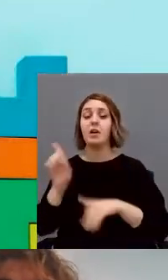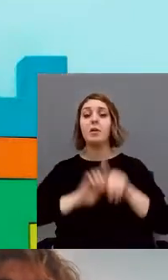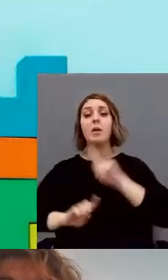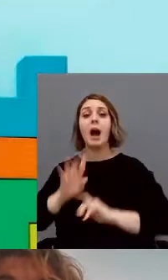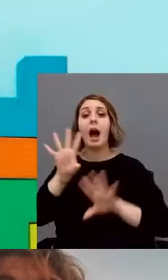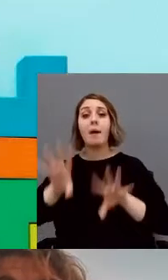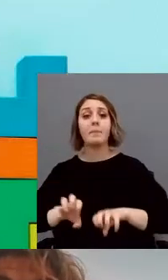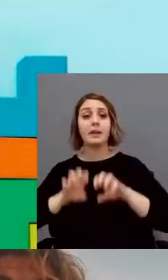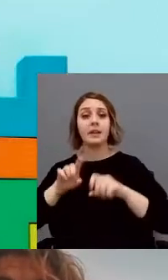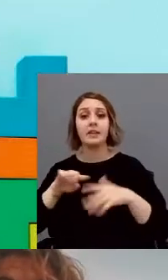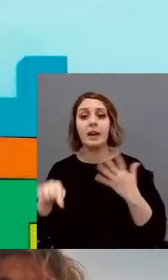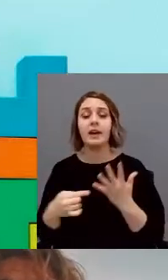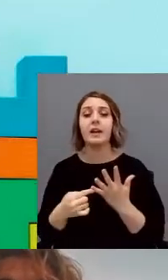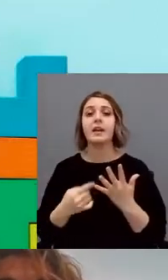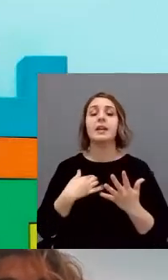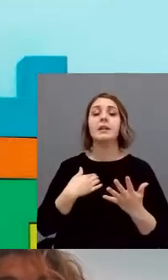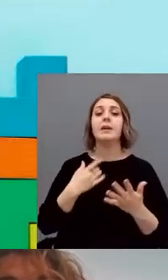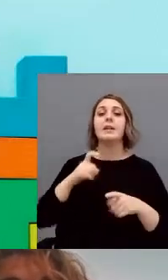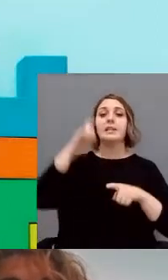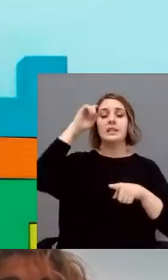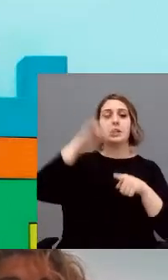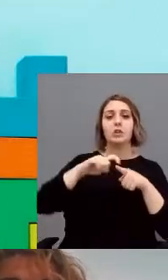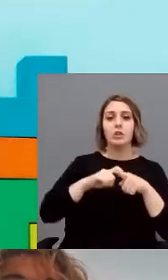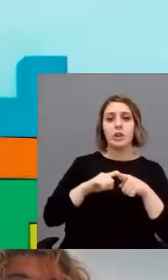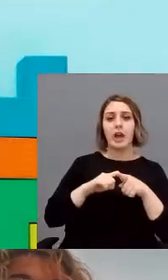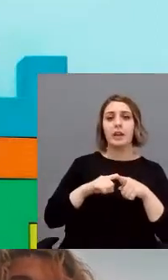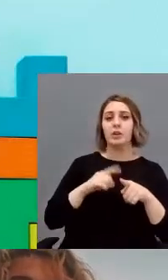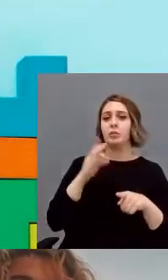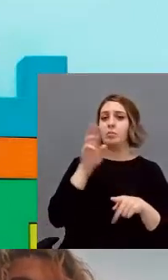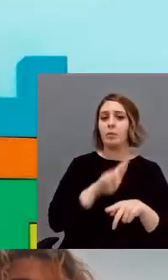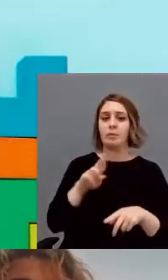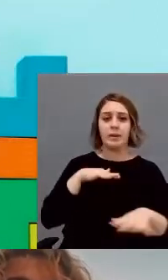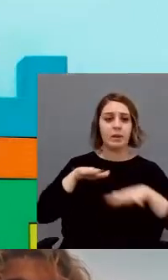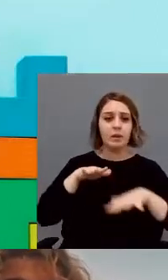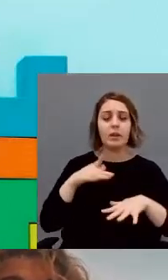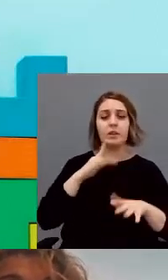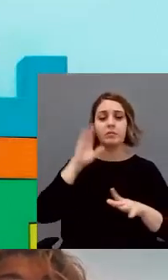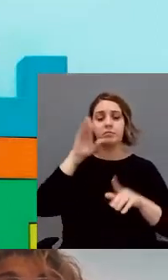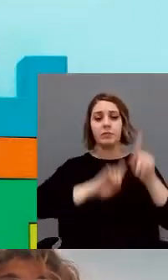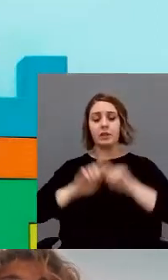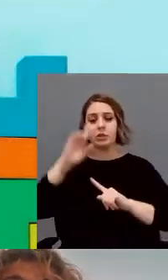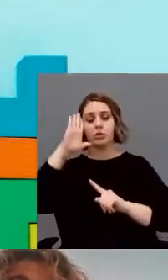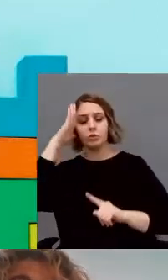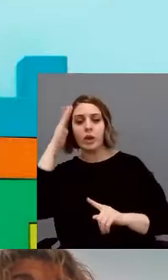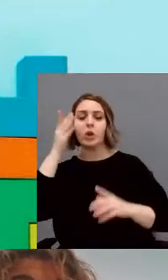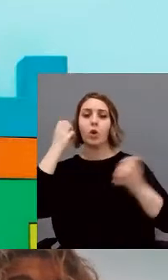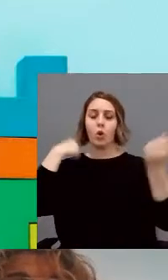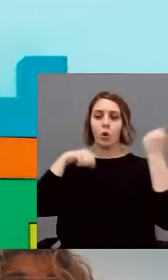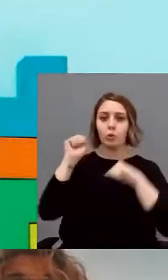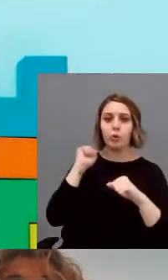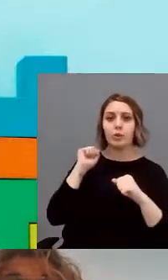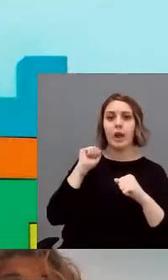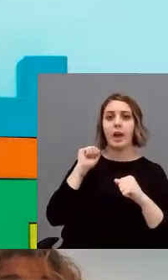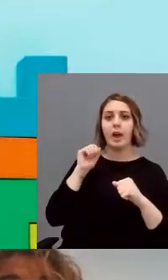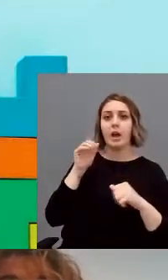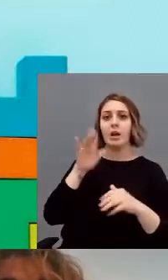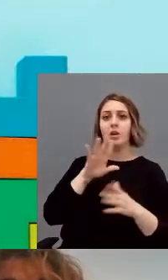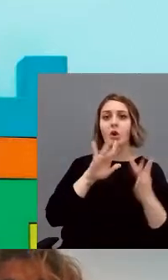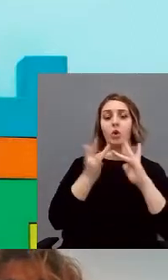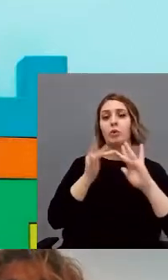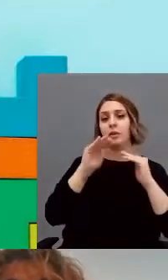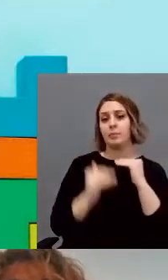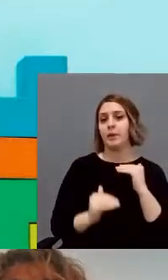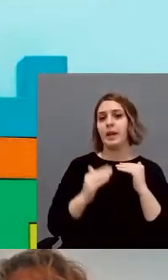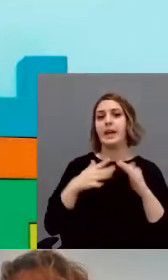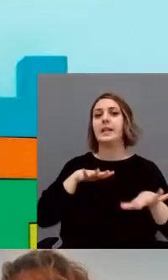dificultades de aprendizaje, trastornos psicosomáticos, tics, trastornos alimentarios, trastornos del sueño, trastornos de conducta, déficit intelectual,